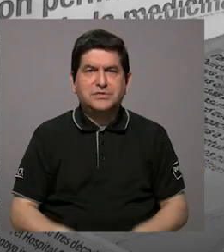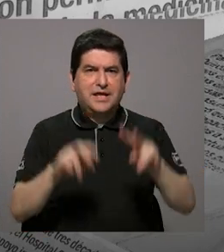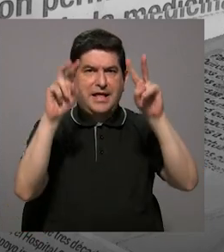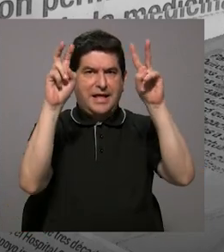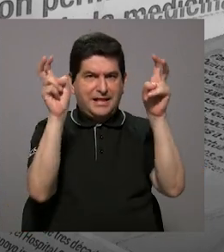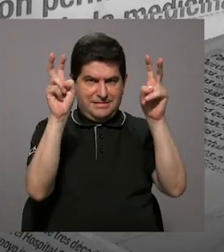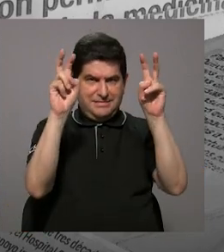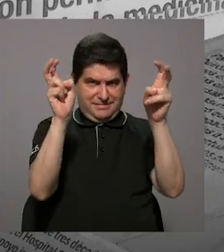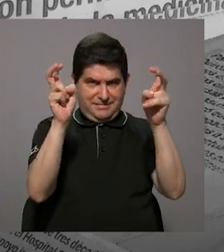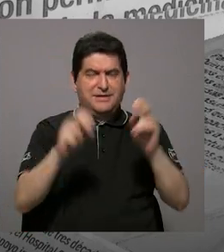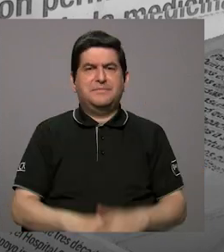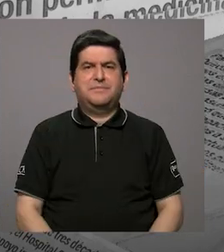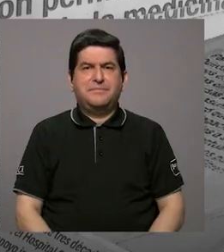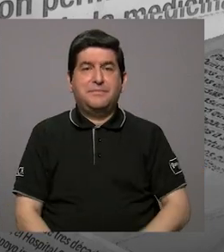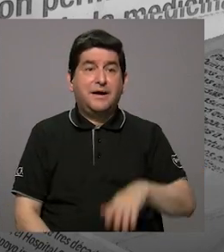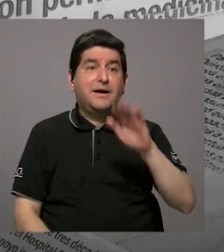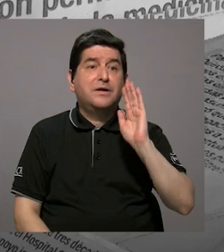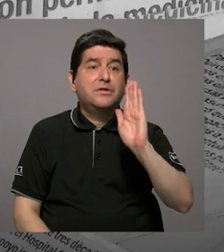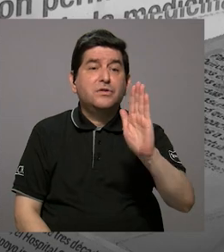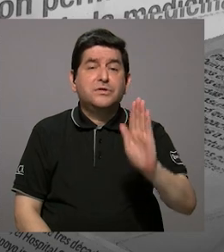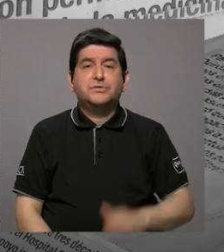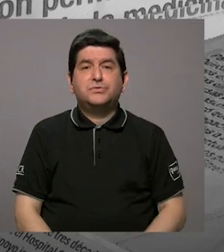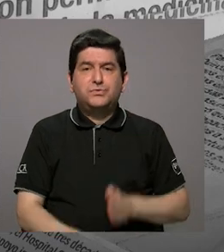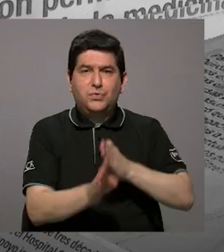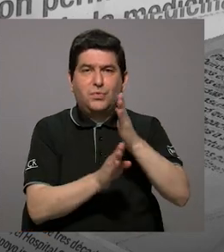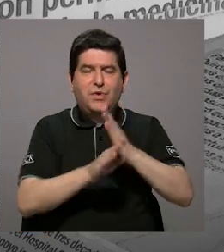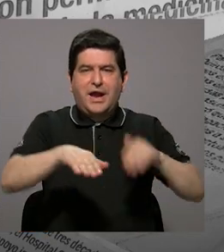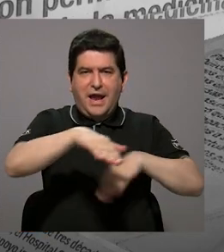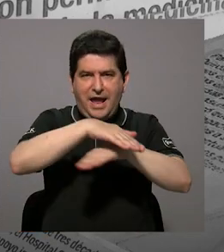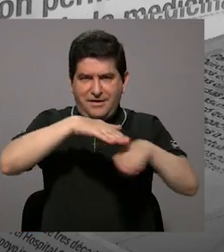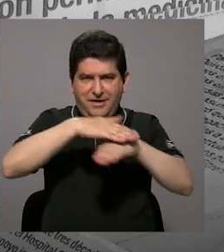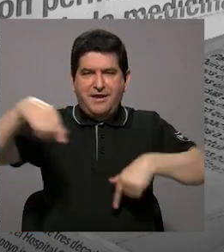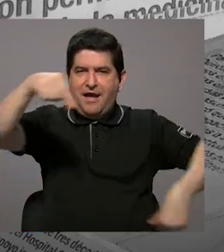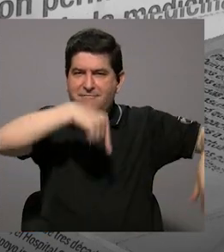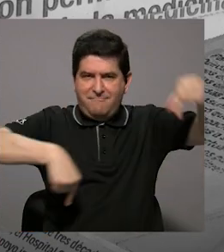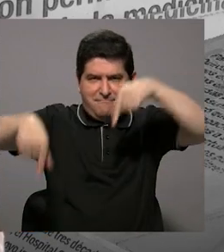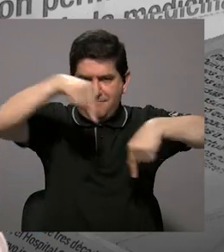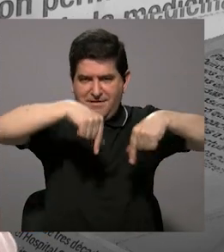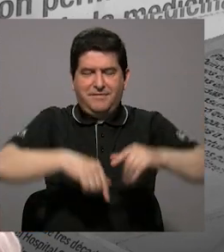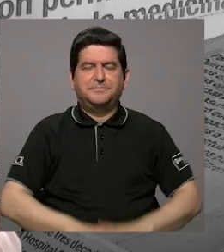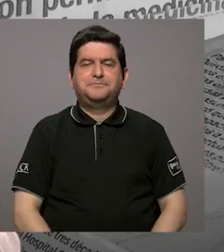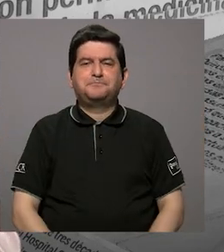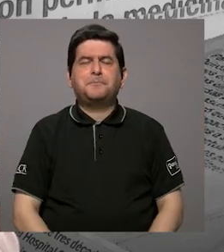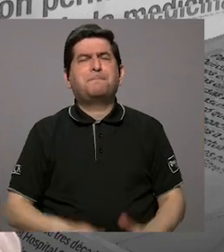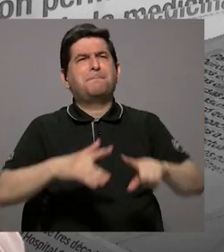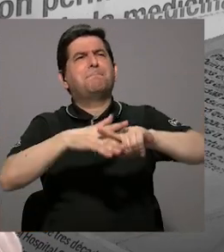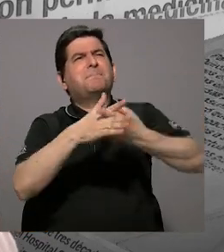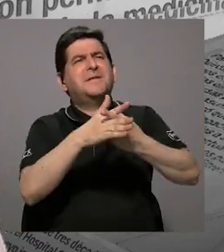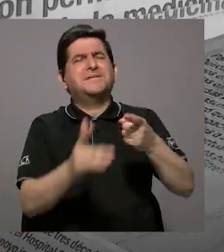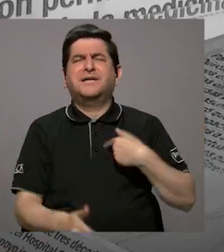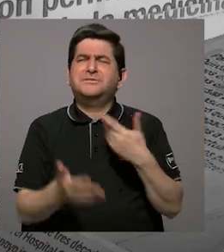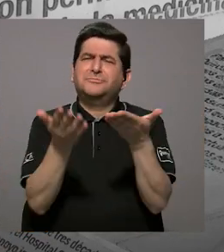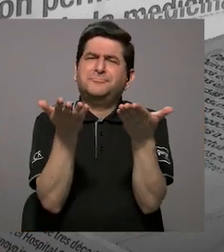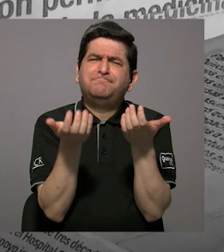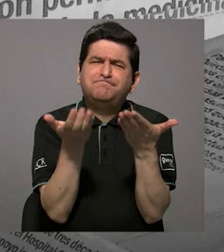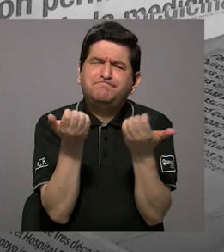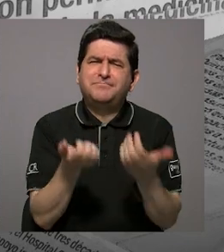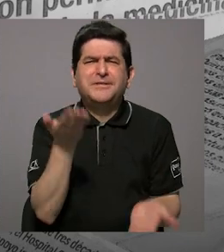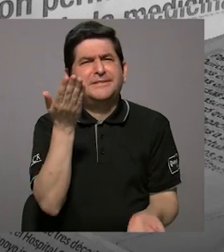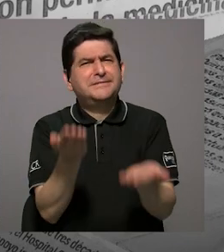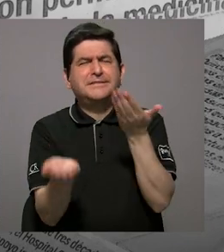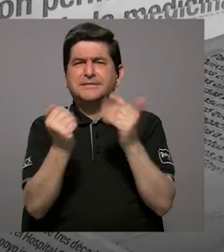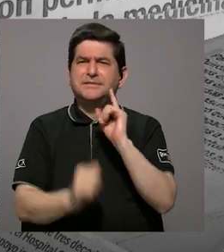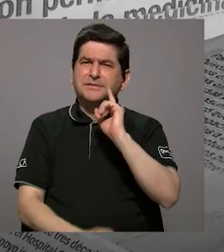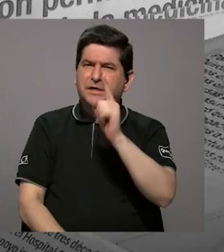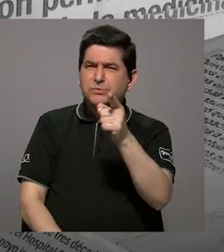con la temática de su carrera base, la química. Mire, para empezar, yo quisiera que